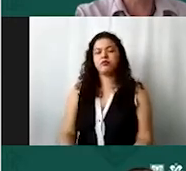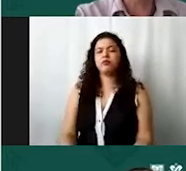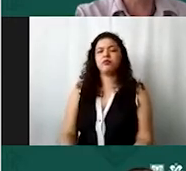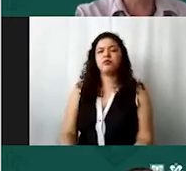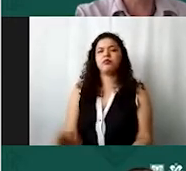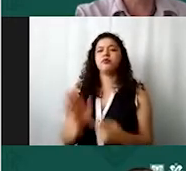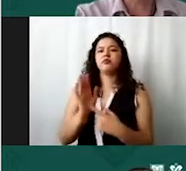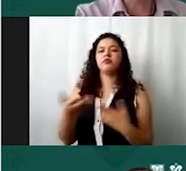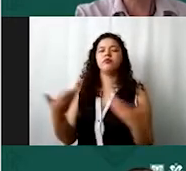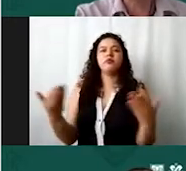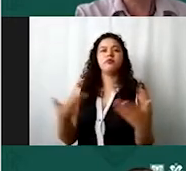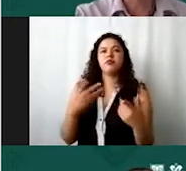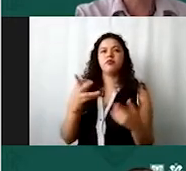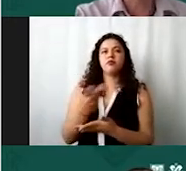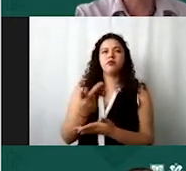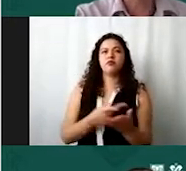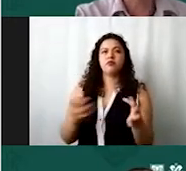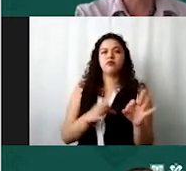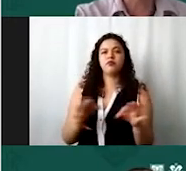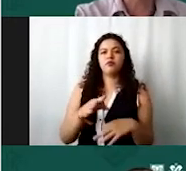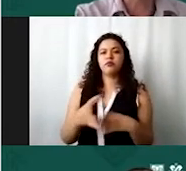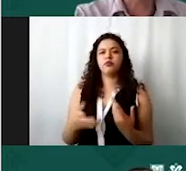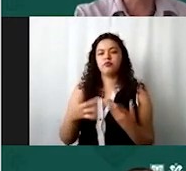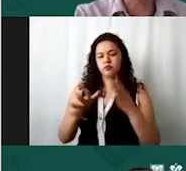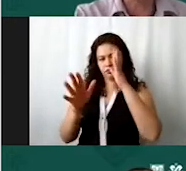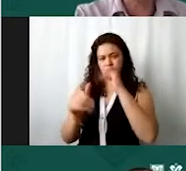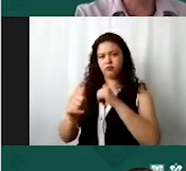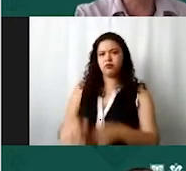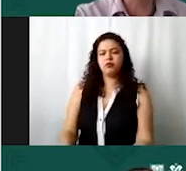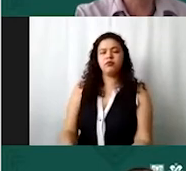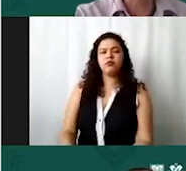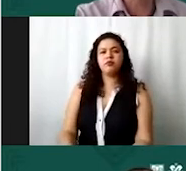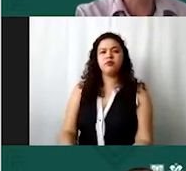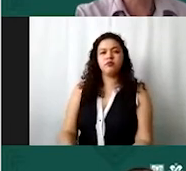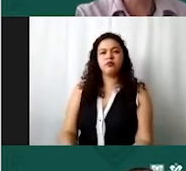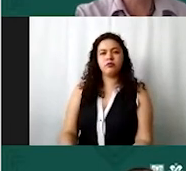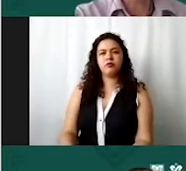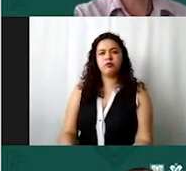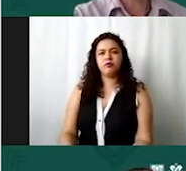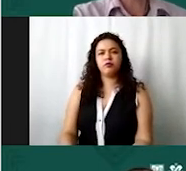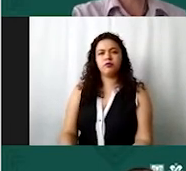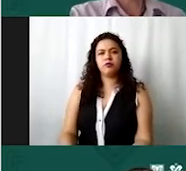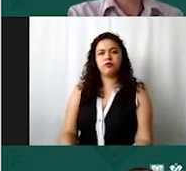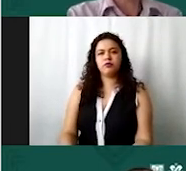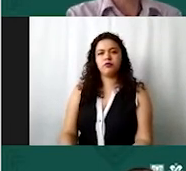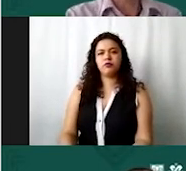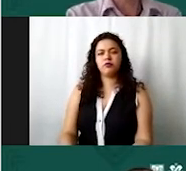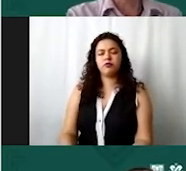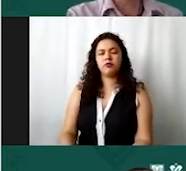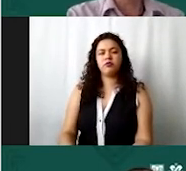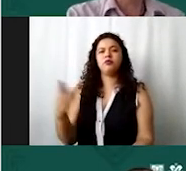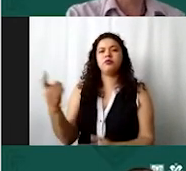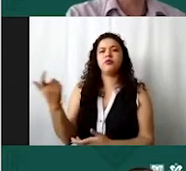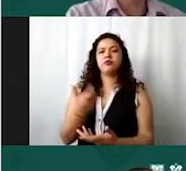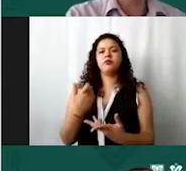y discusión y aprobación en programa de trabajo se somete a consideración el acuerdo y en su caso aprobación del presupuesto